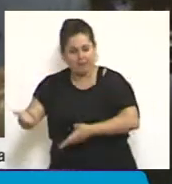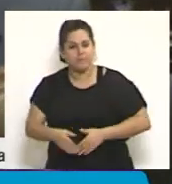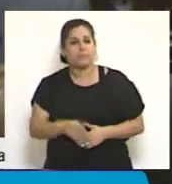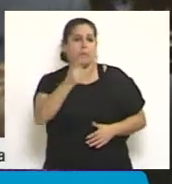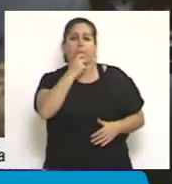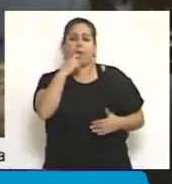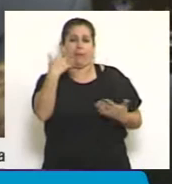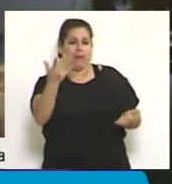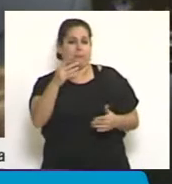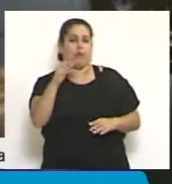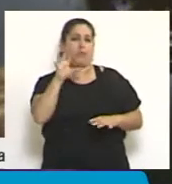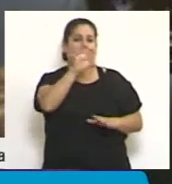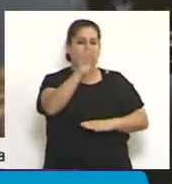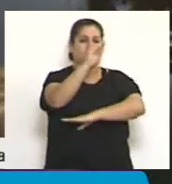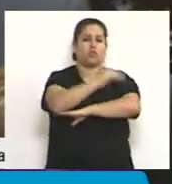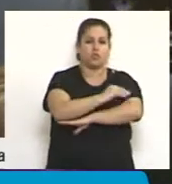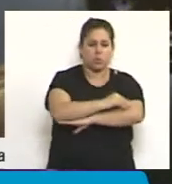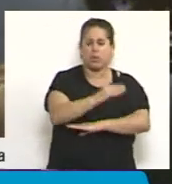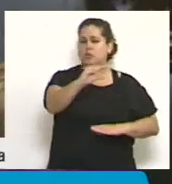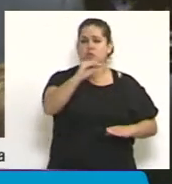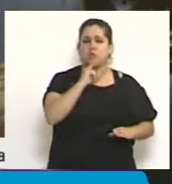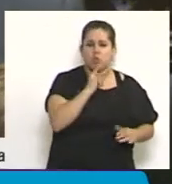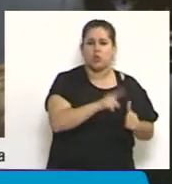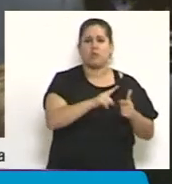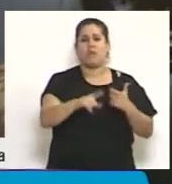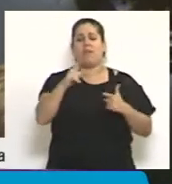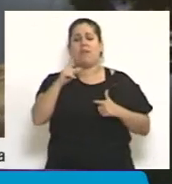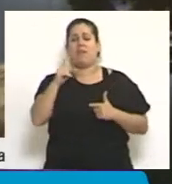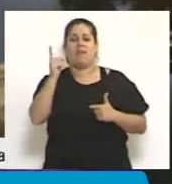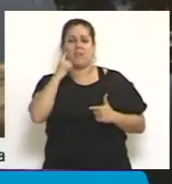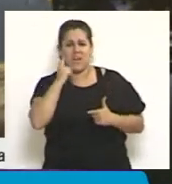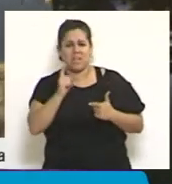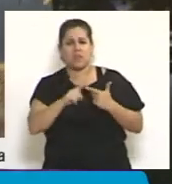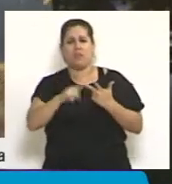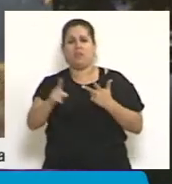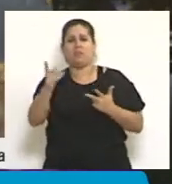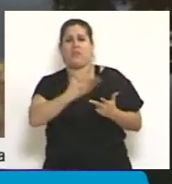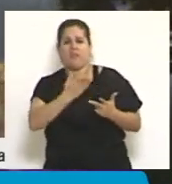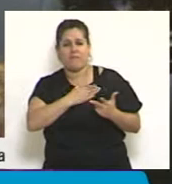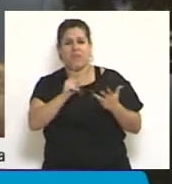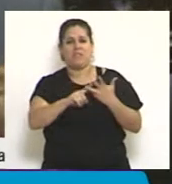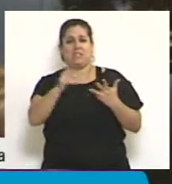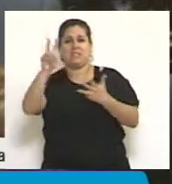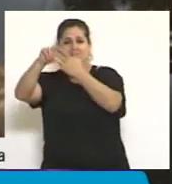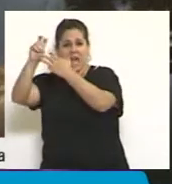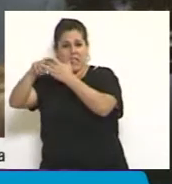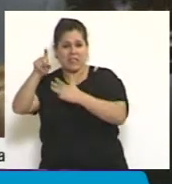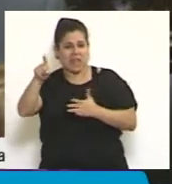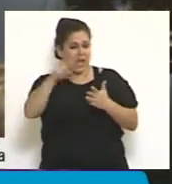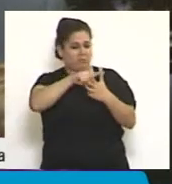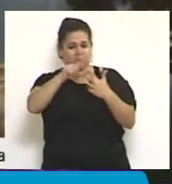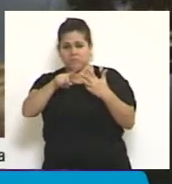la provincia de Chubut, Entre Ríos, Salta, Santa Fe, ninguno de ellos ejemplo